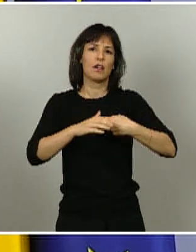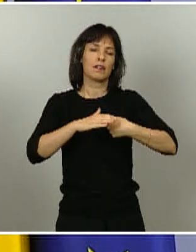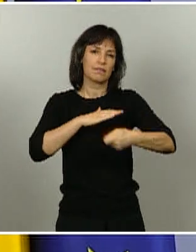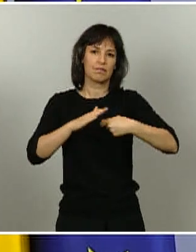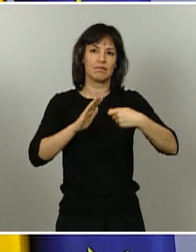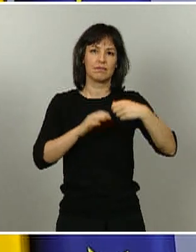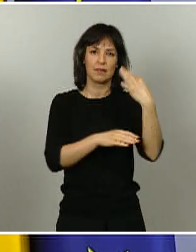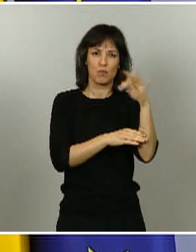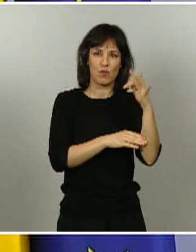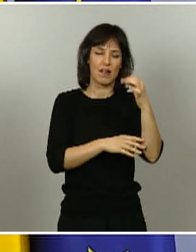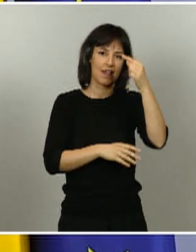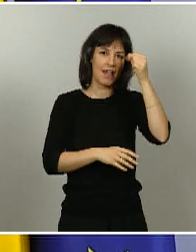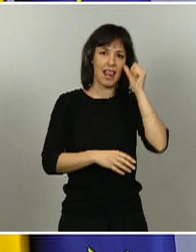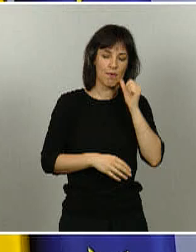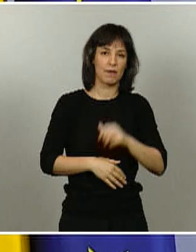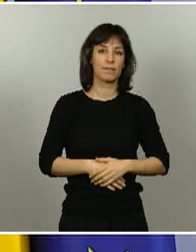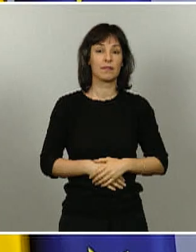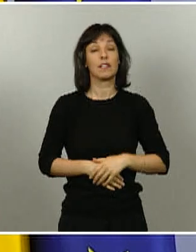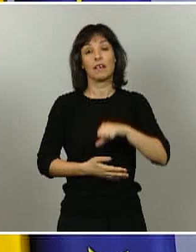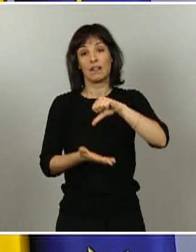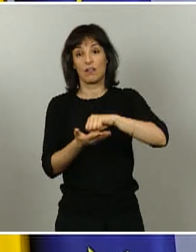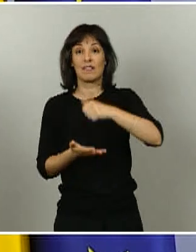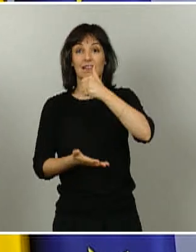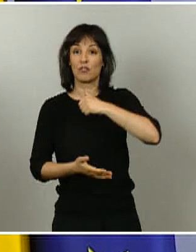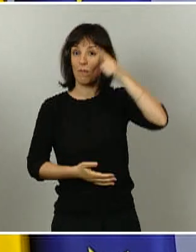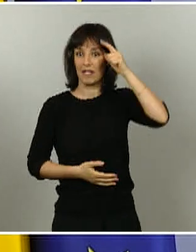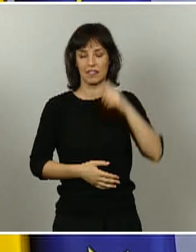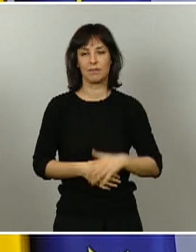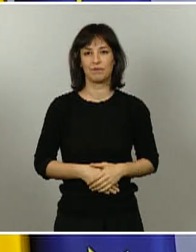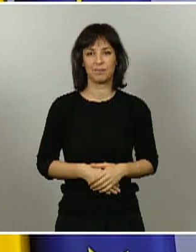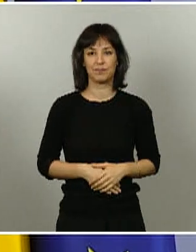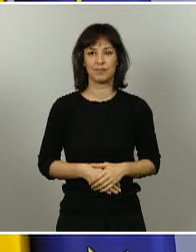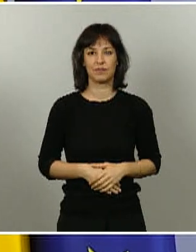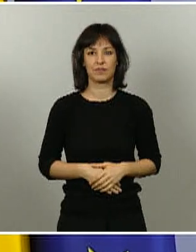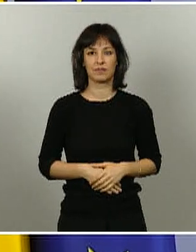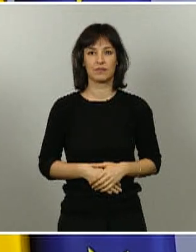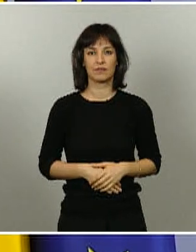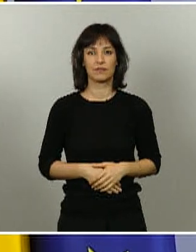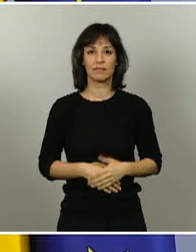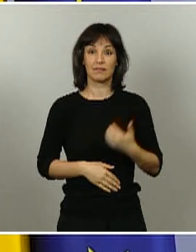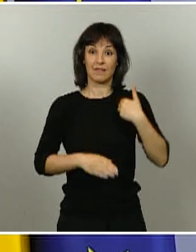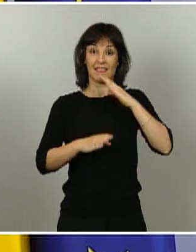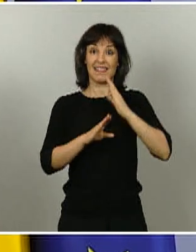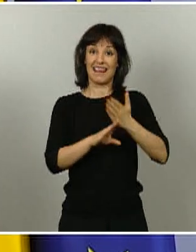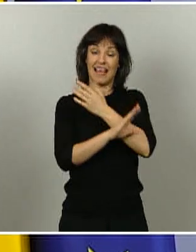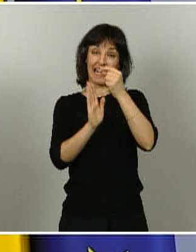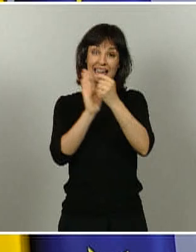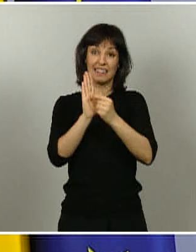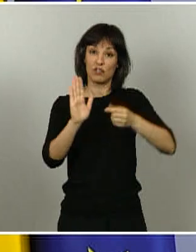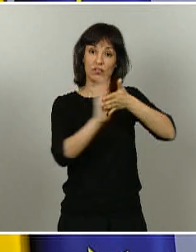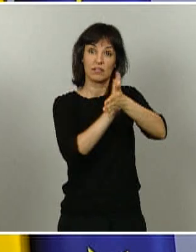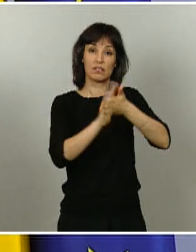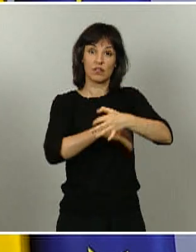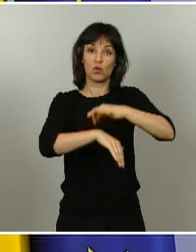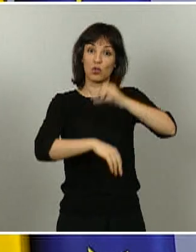ciudades autónomas de Ceuta y Medilla. Esto se ha hecho, insisto, en base a los criterios que en su día les explicamos, les explicó el doctor Simón